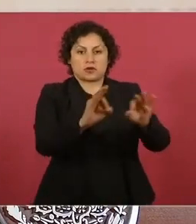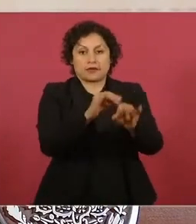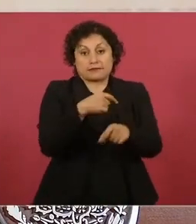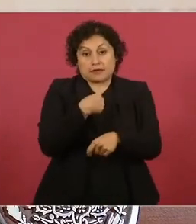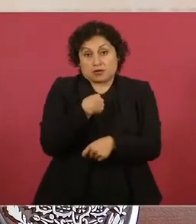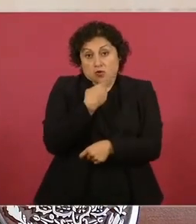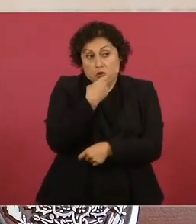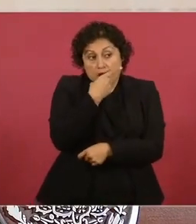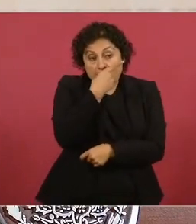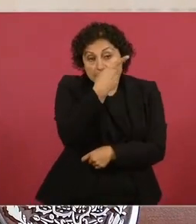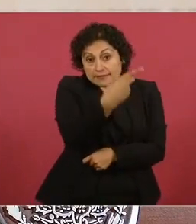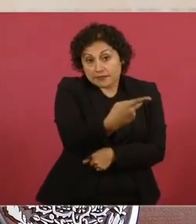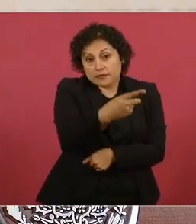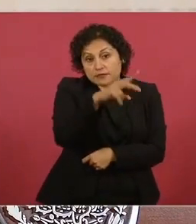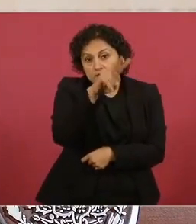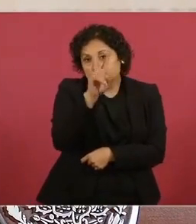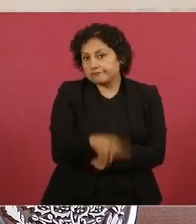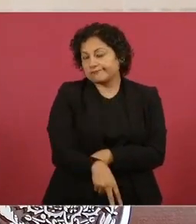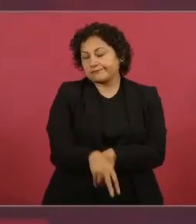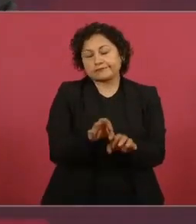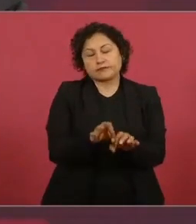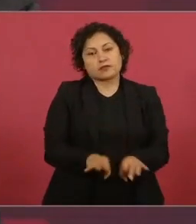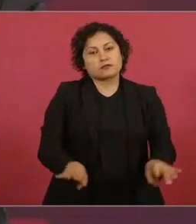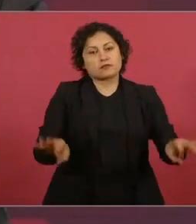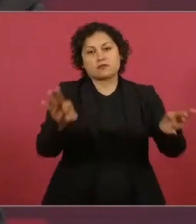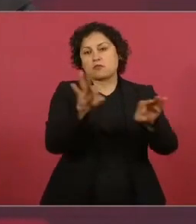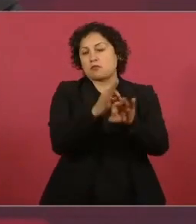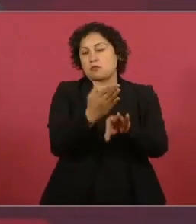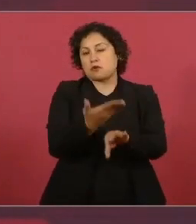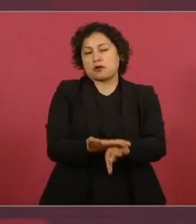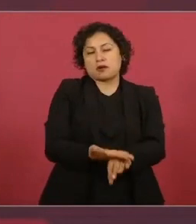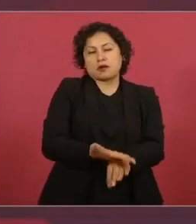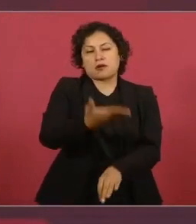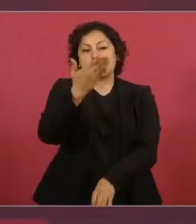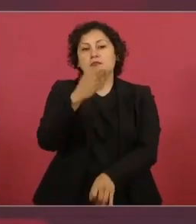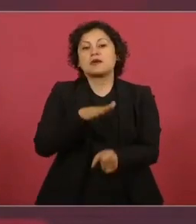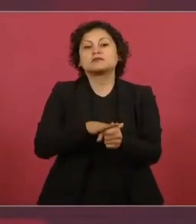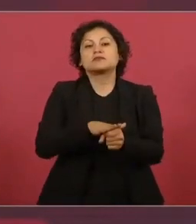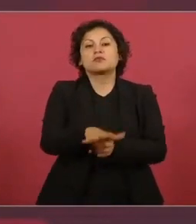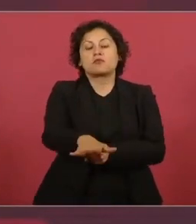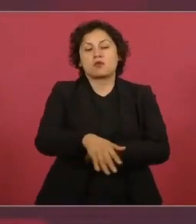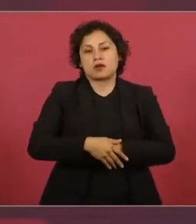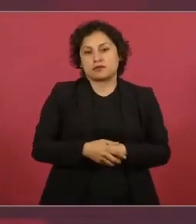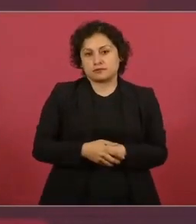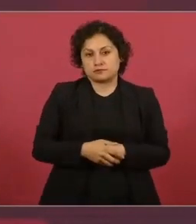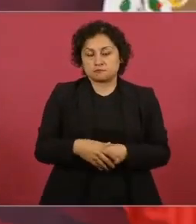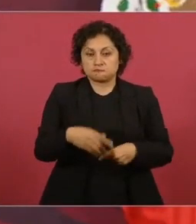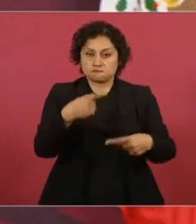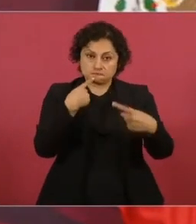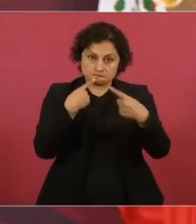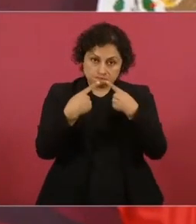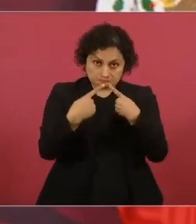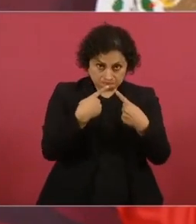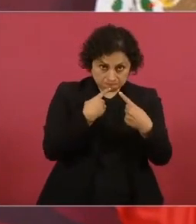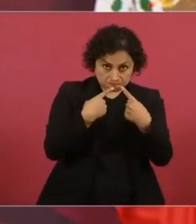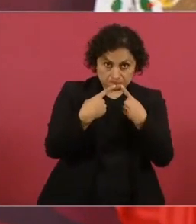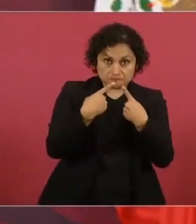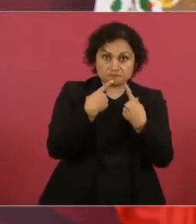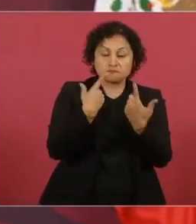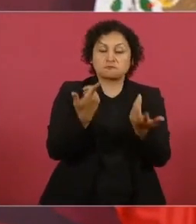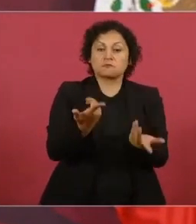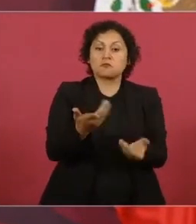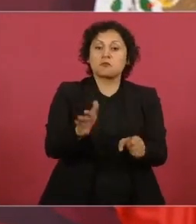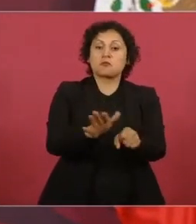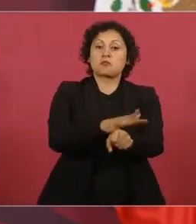importante siempre es el diálogo y el resolver controversias